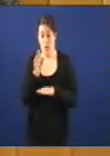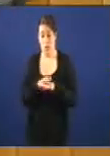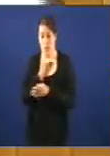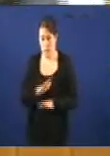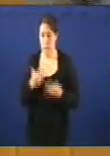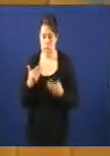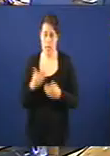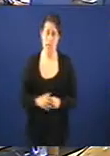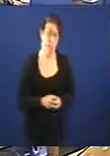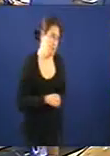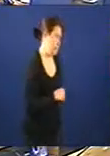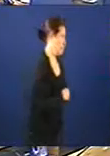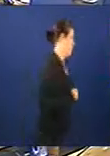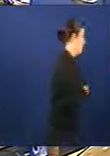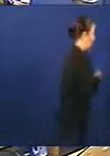gracias